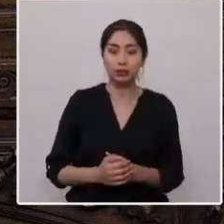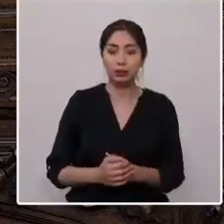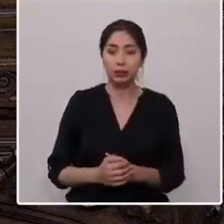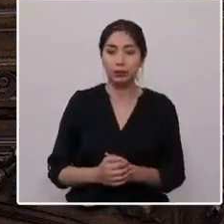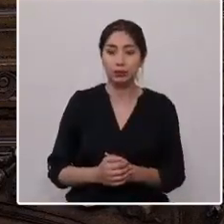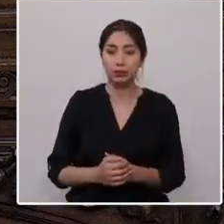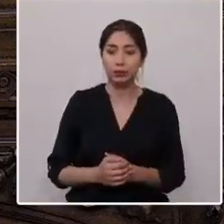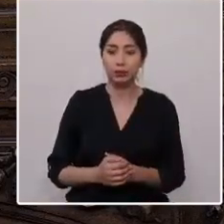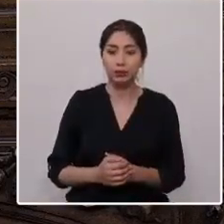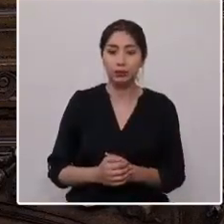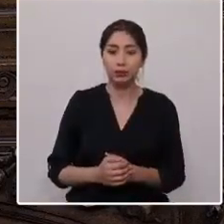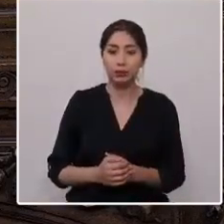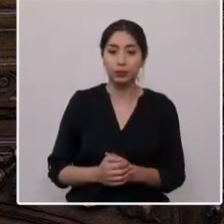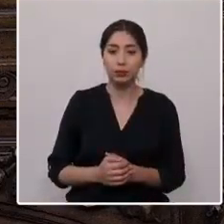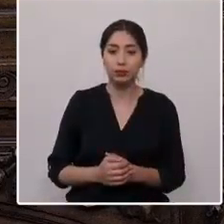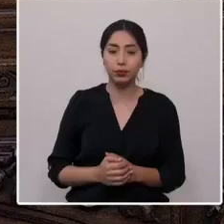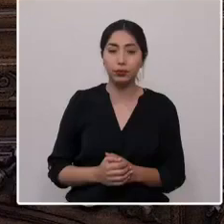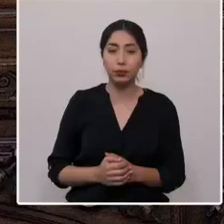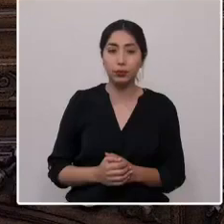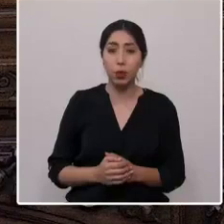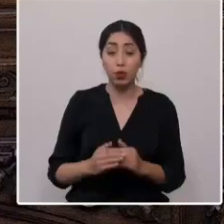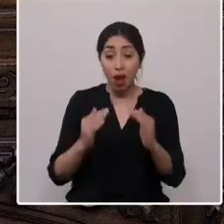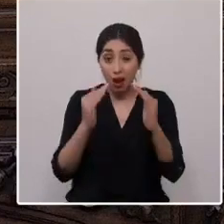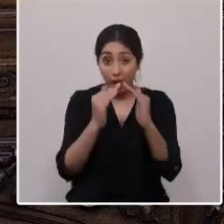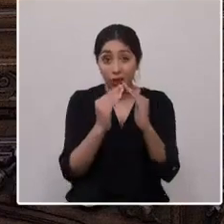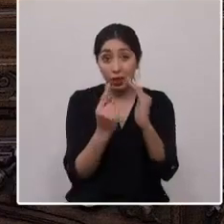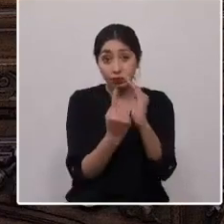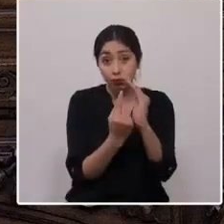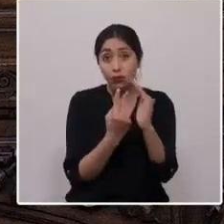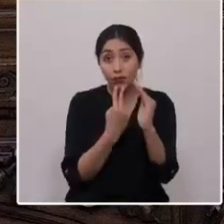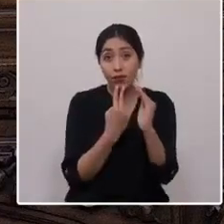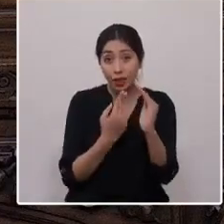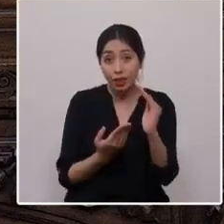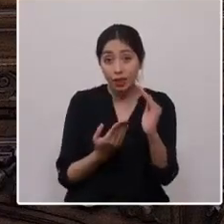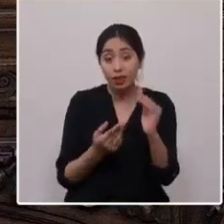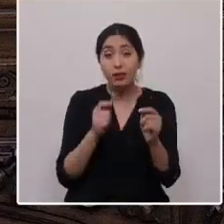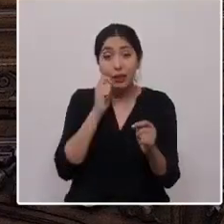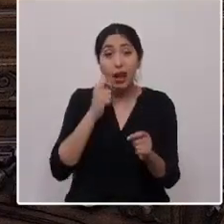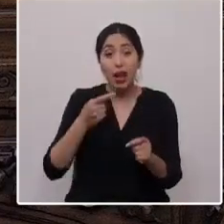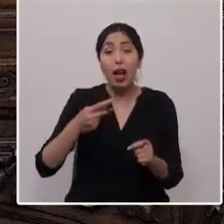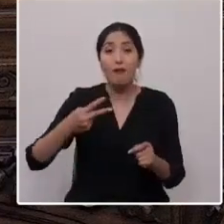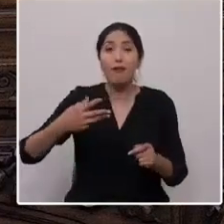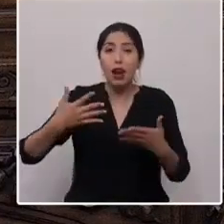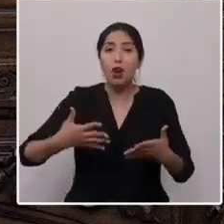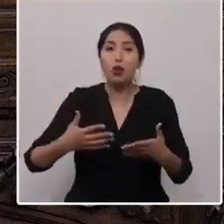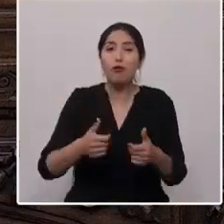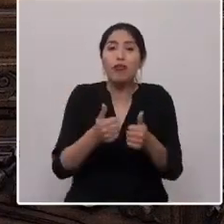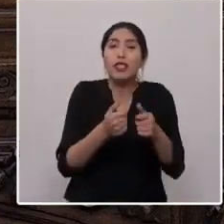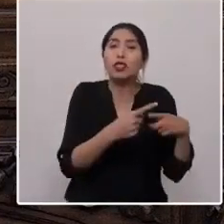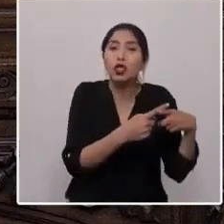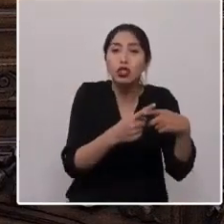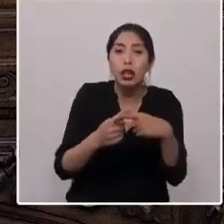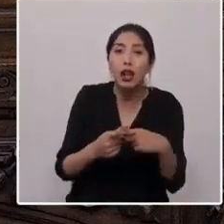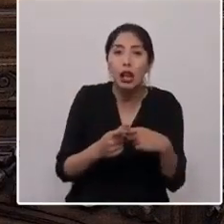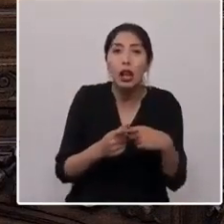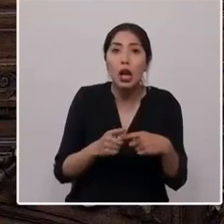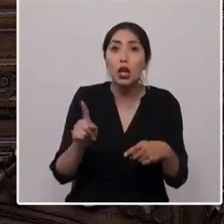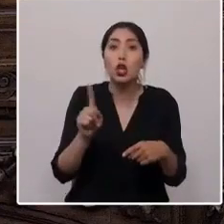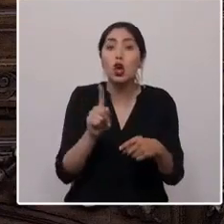Un techo para vivir y que se valore como un bien social y no como un instrumento de especulación.